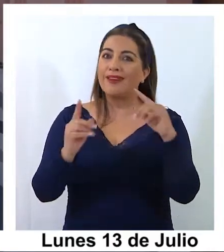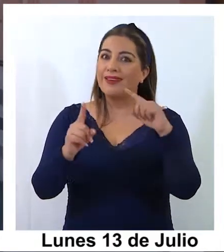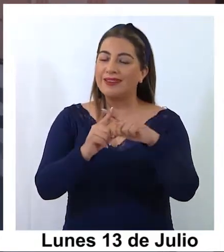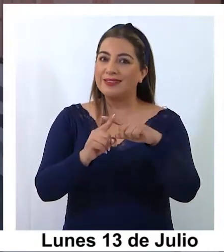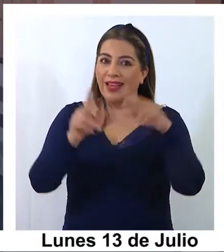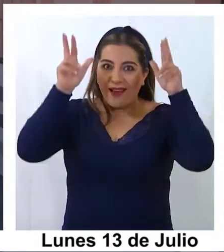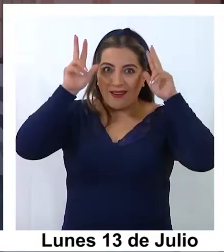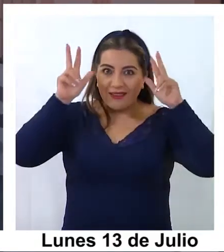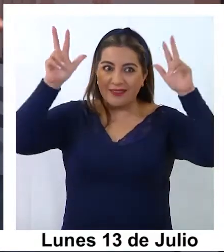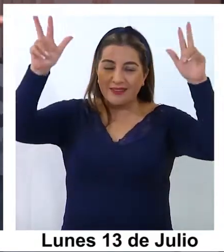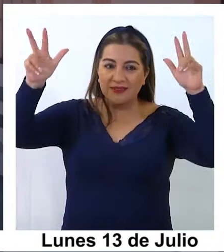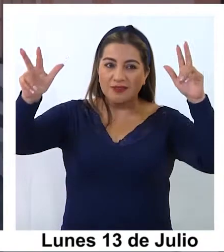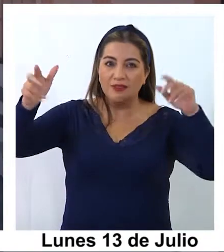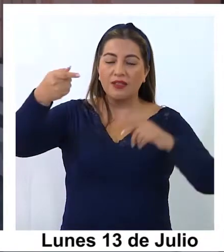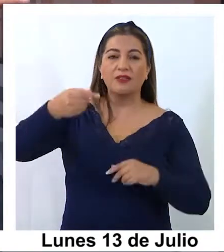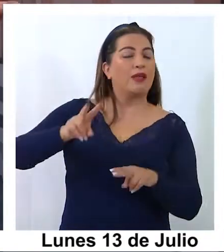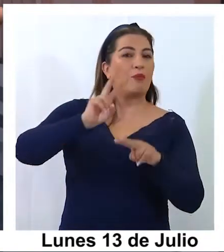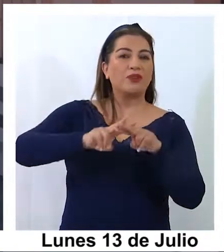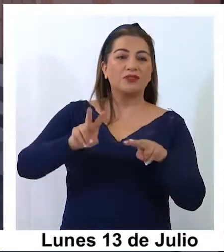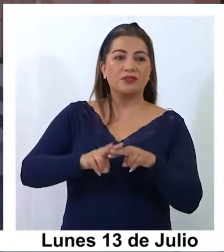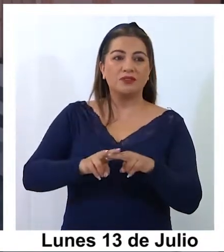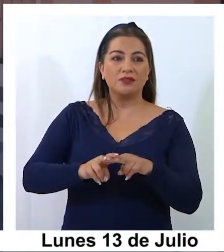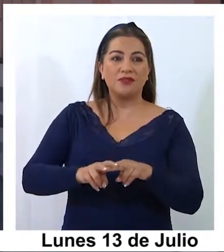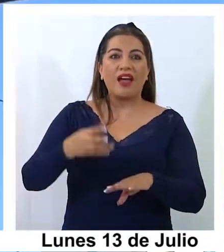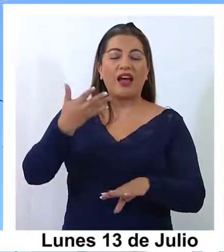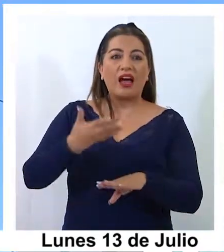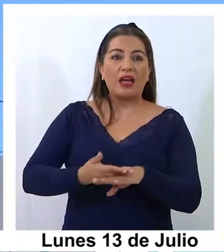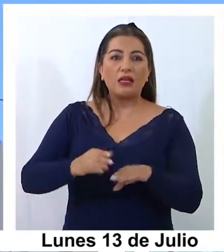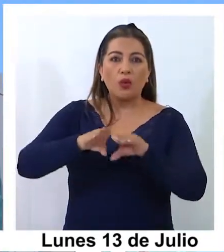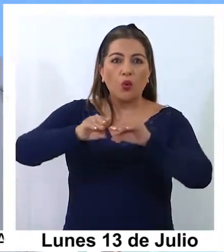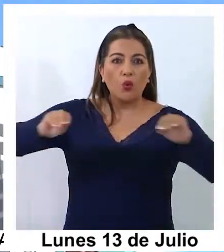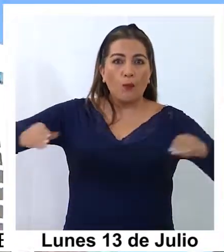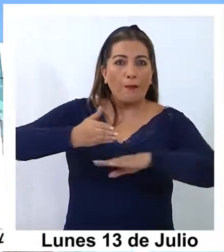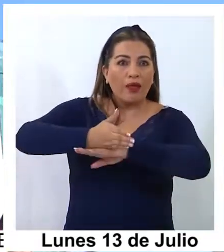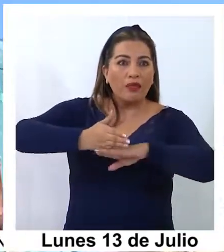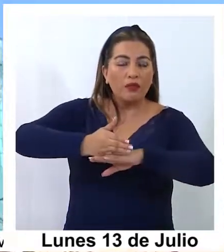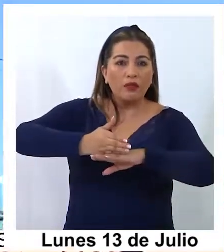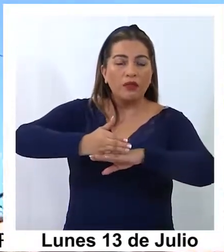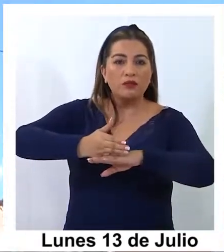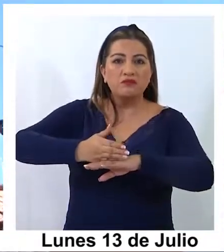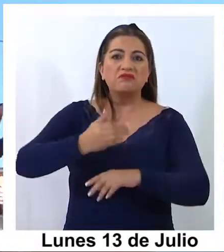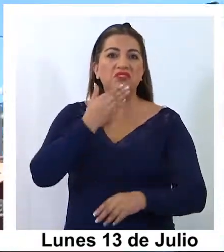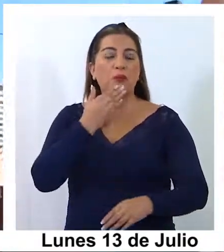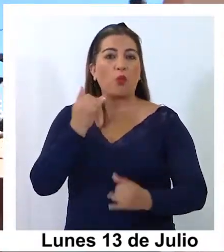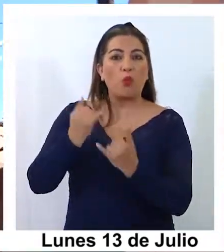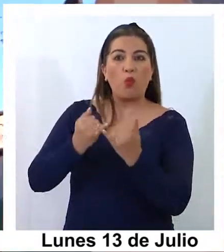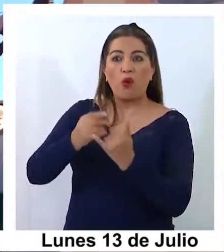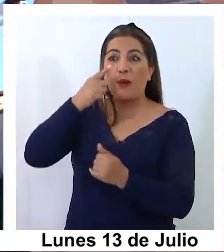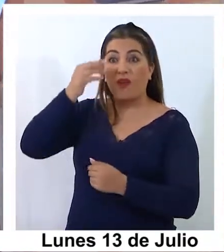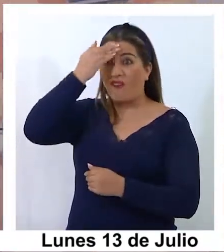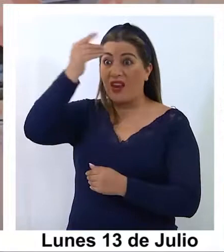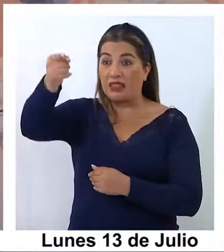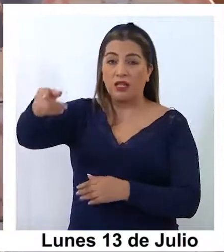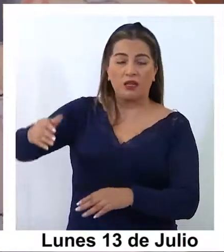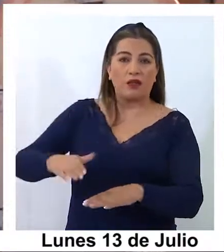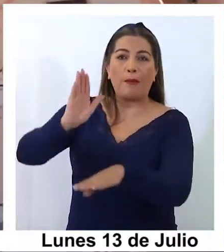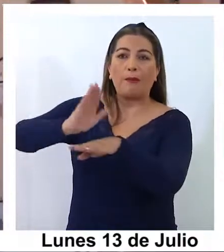Y como mi hija está construyendo arriba y había unas planchas de pizarreño, las agregamos. Nos conseguimos con un amigo de enfrente